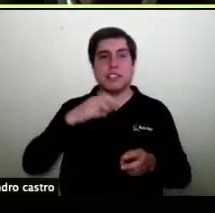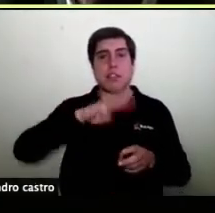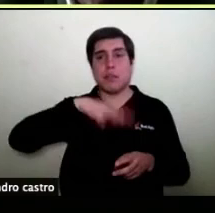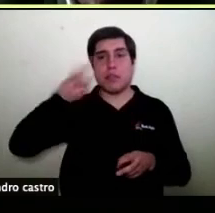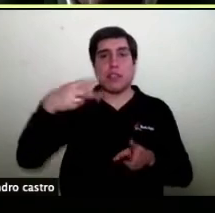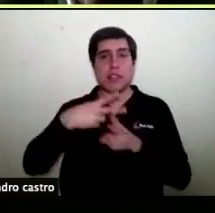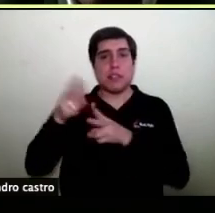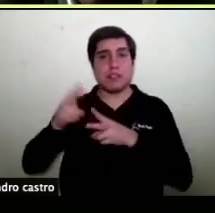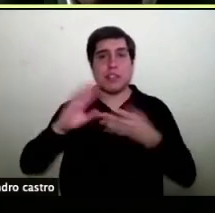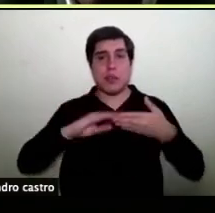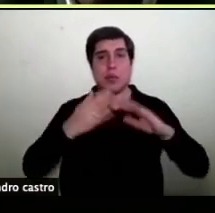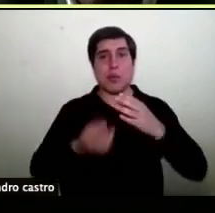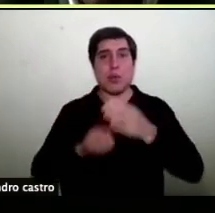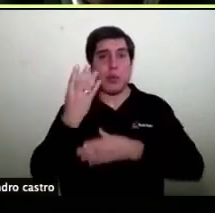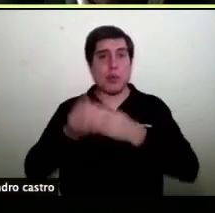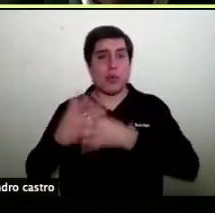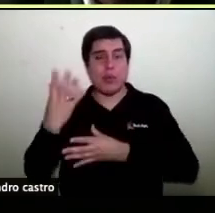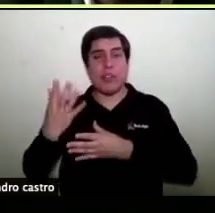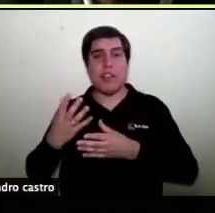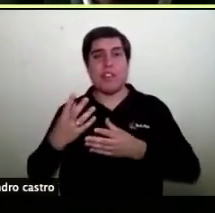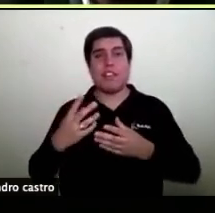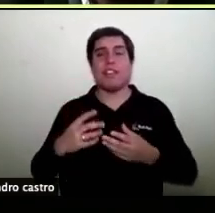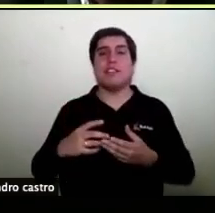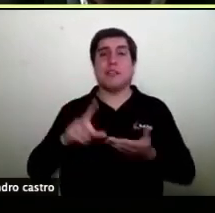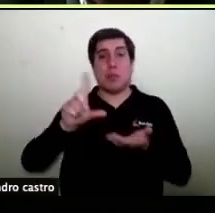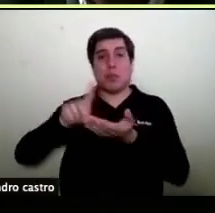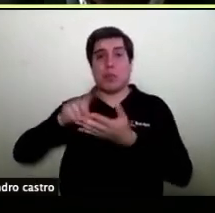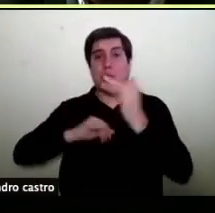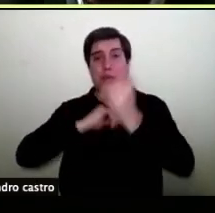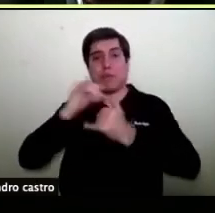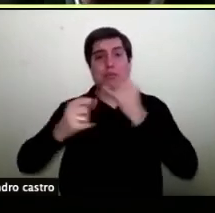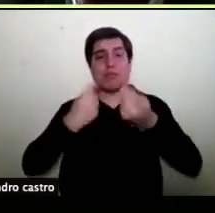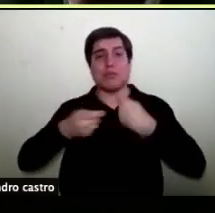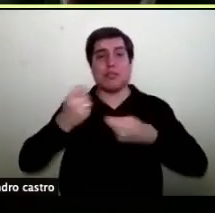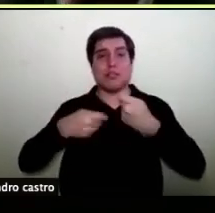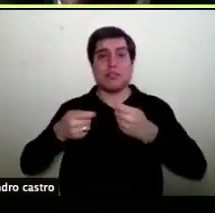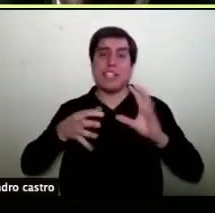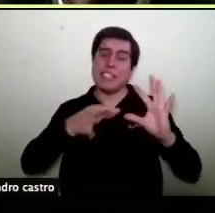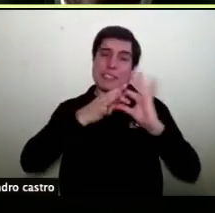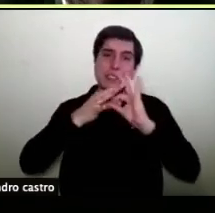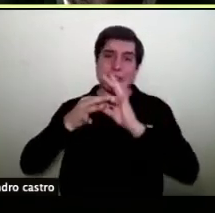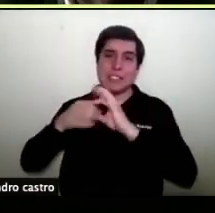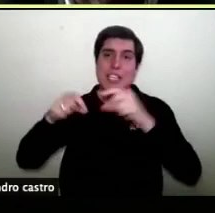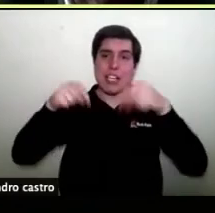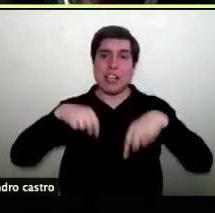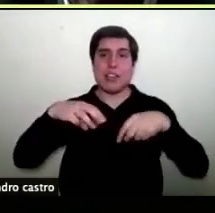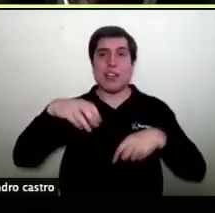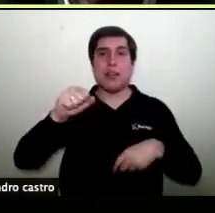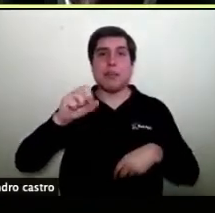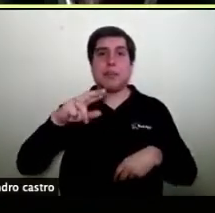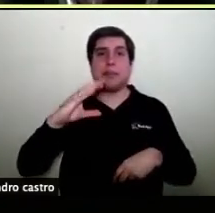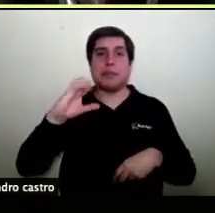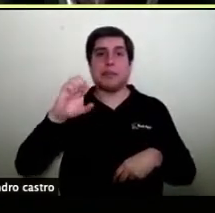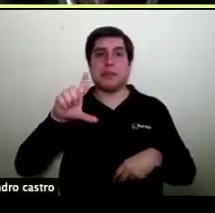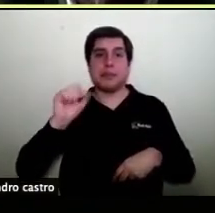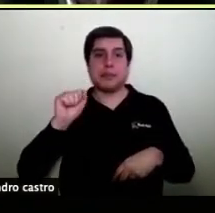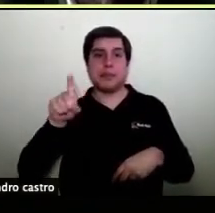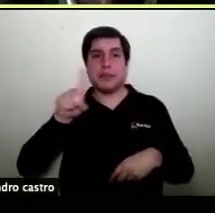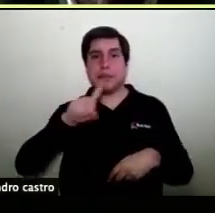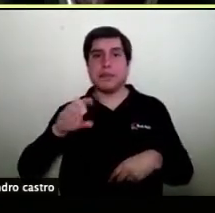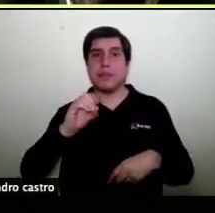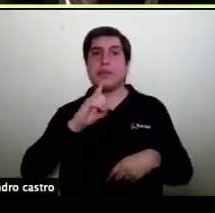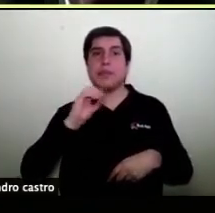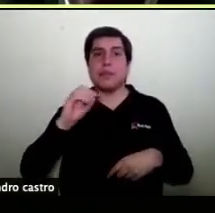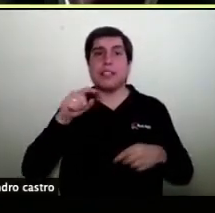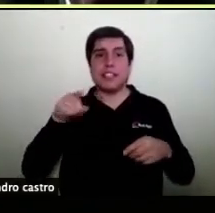construyendo comunidades vamos construyendo un mundo colaborativo y muchas gracias ahora viene Marcela Soto Marcela Soto es de